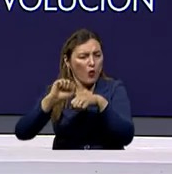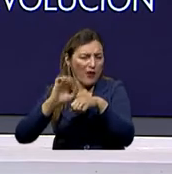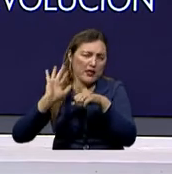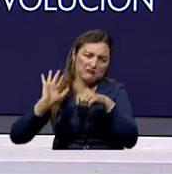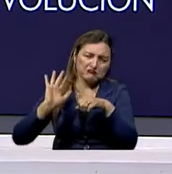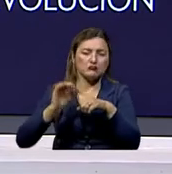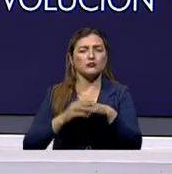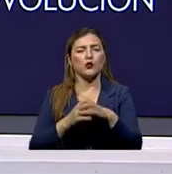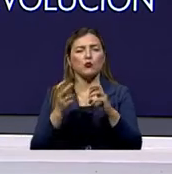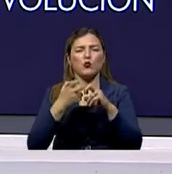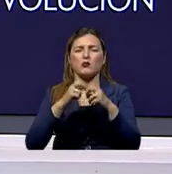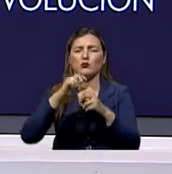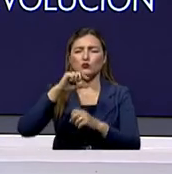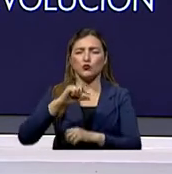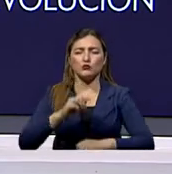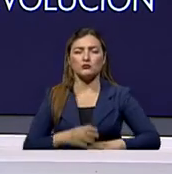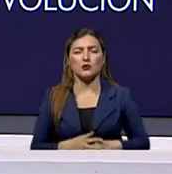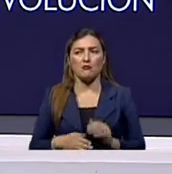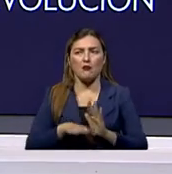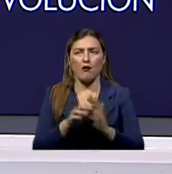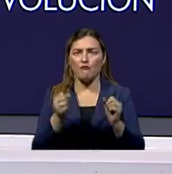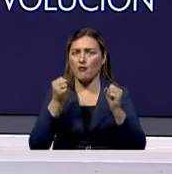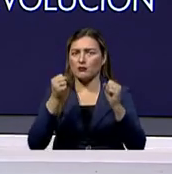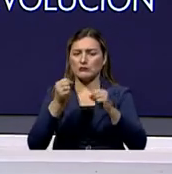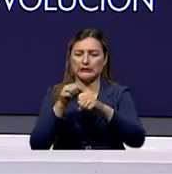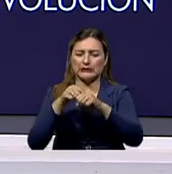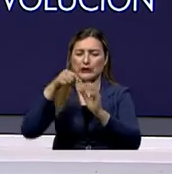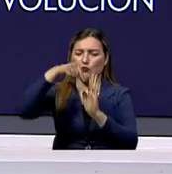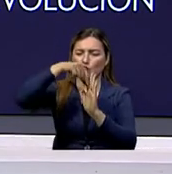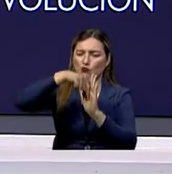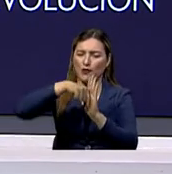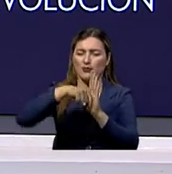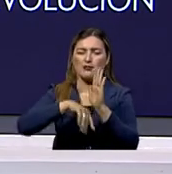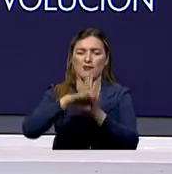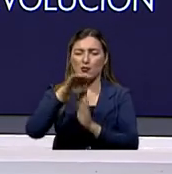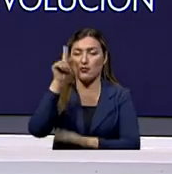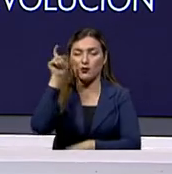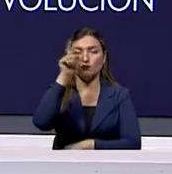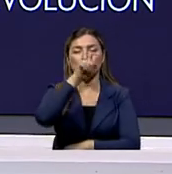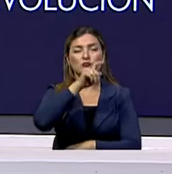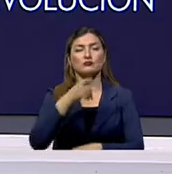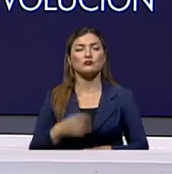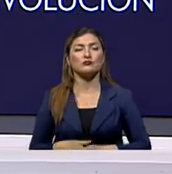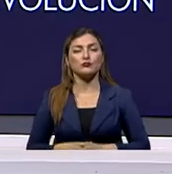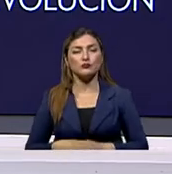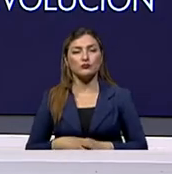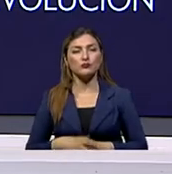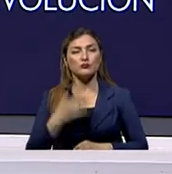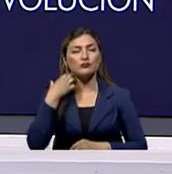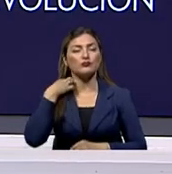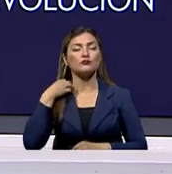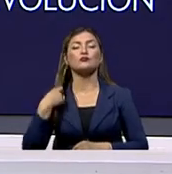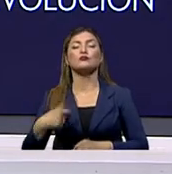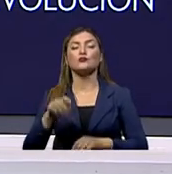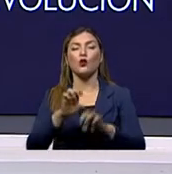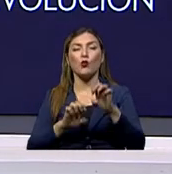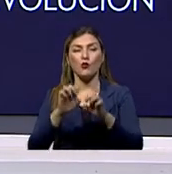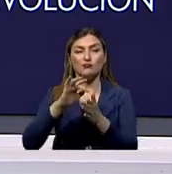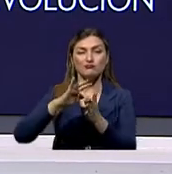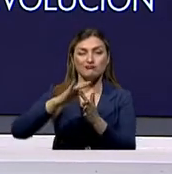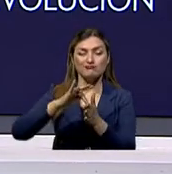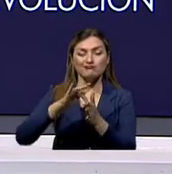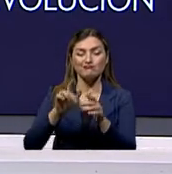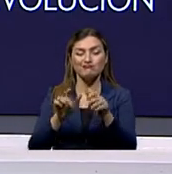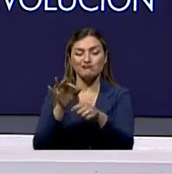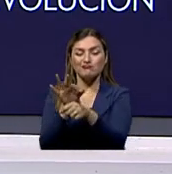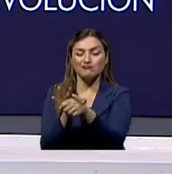dar muy pocos problemas, pero si es que ya es más profundo, pues obviamente se complica mucho más. Y aquí es donde nosotros tenemos que evaluar el riesgo que tienen